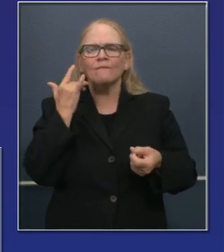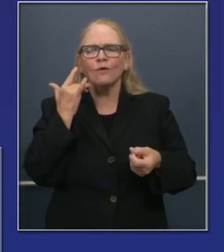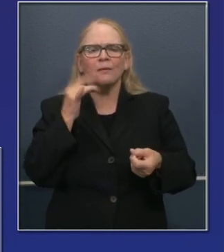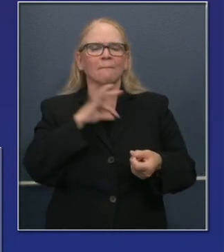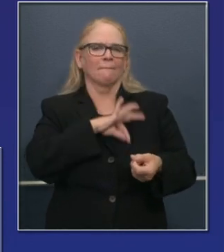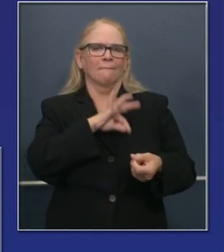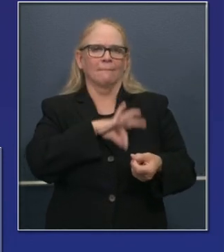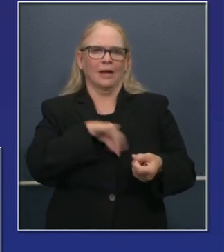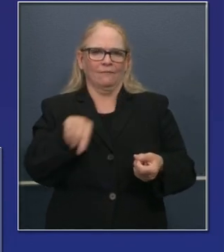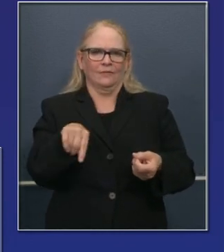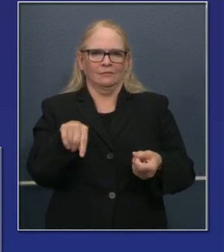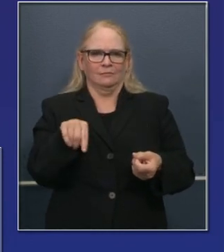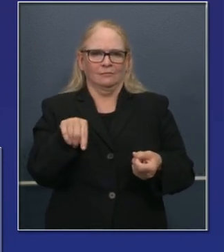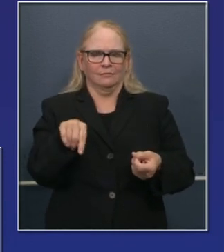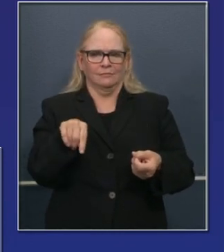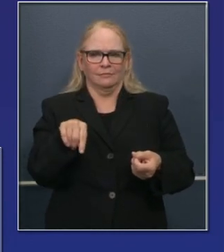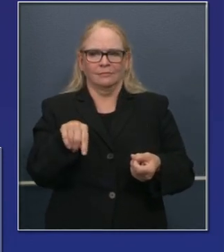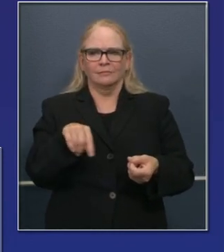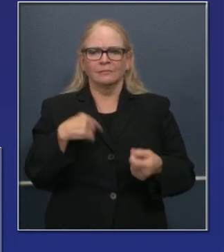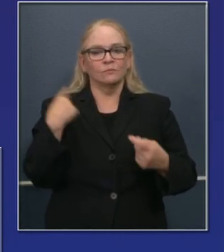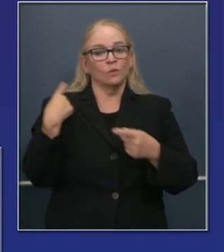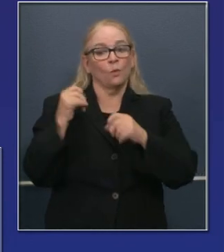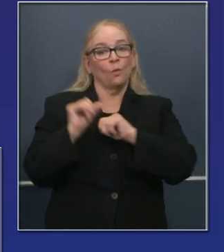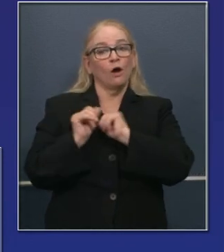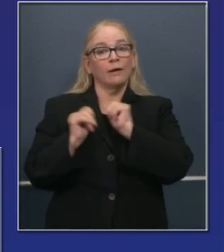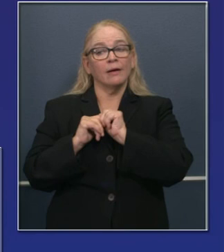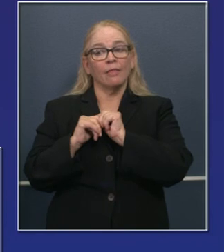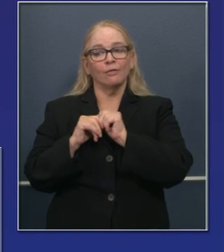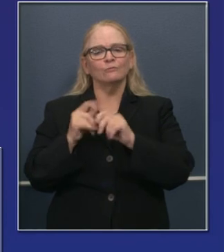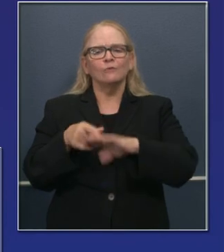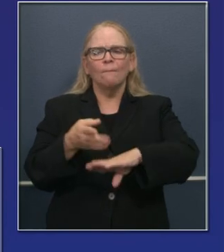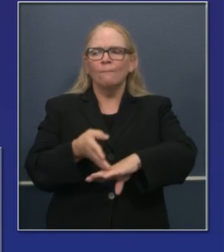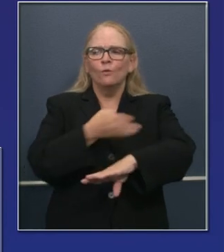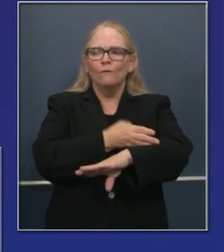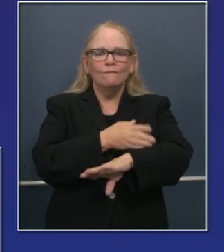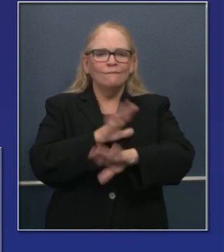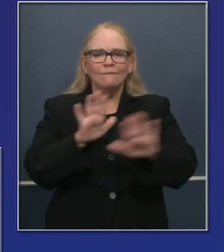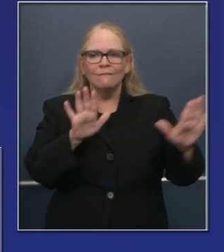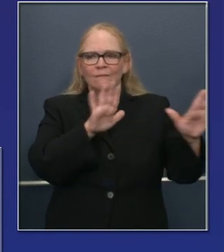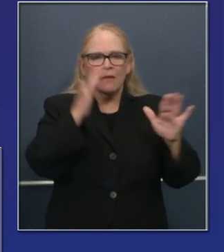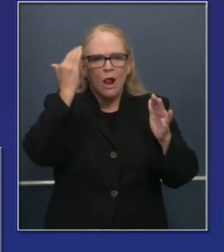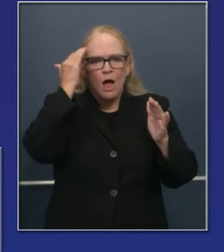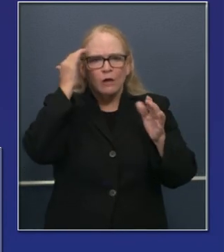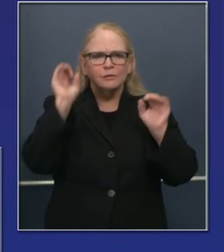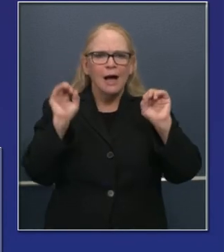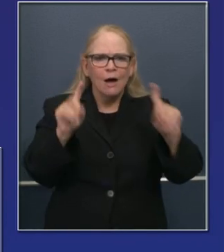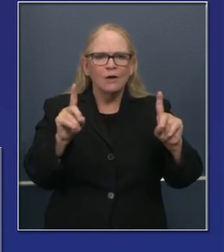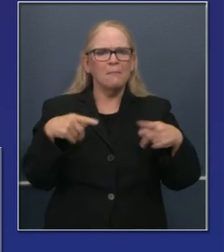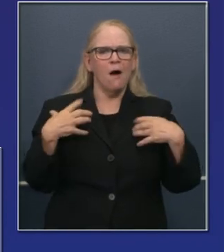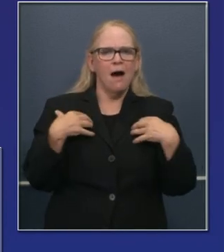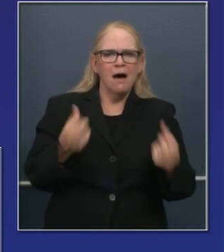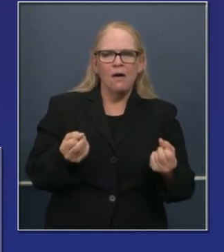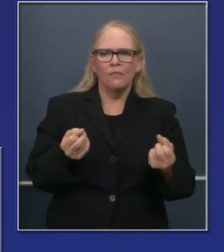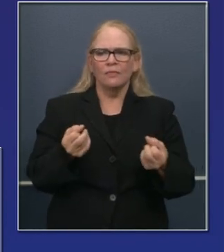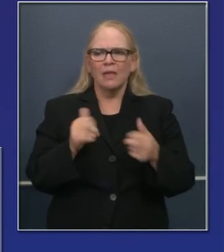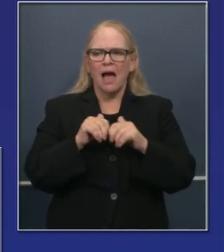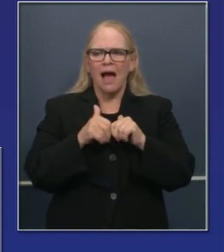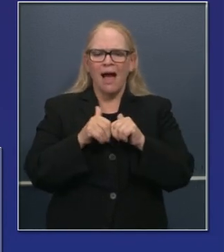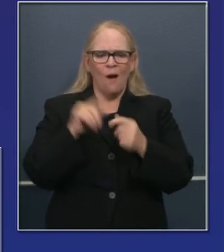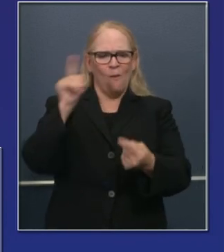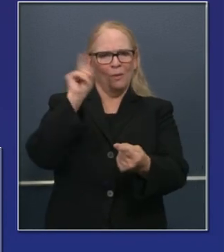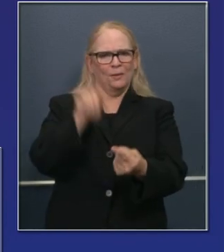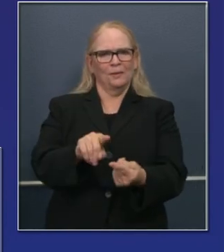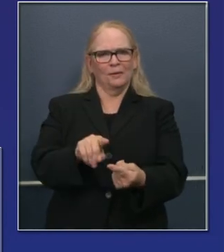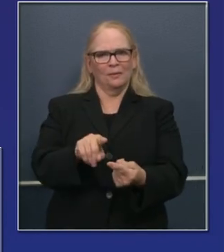realmente aumentamos la concientización sobre la salud, hablando de formas de